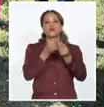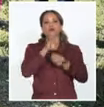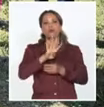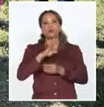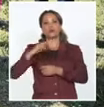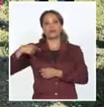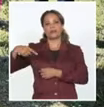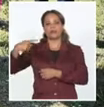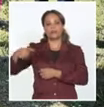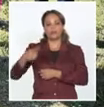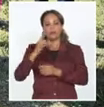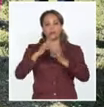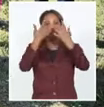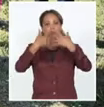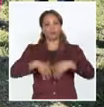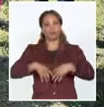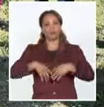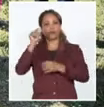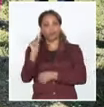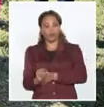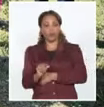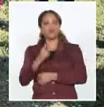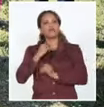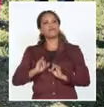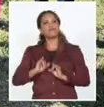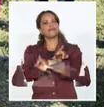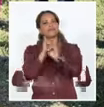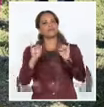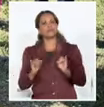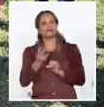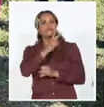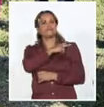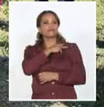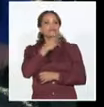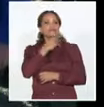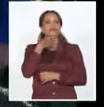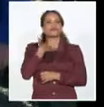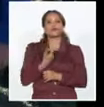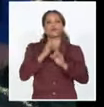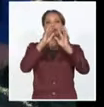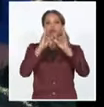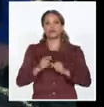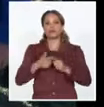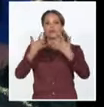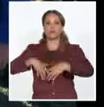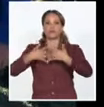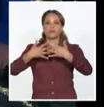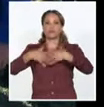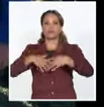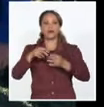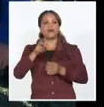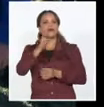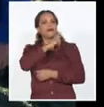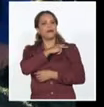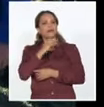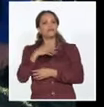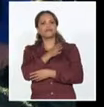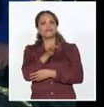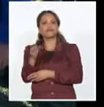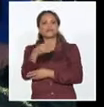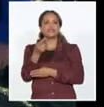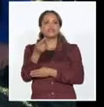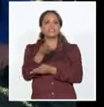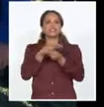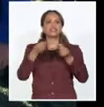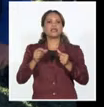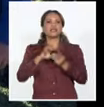productor ganadero Alfonso Cueto informó a los diputados sobre los resultados productivos. El mandatario también recorrió tierras destinadas